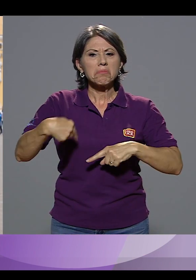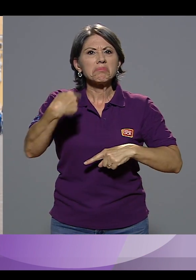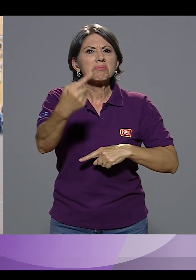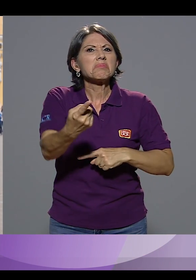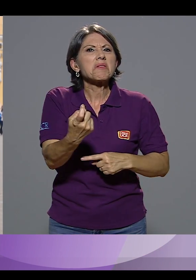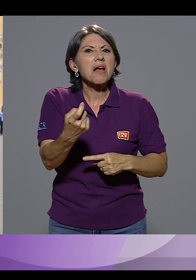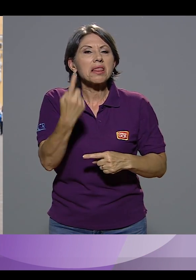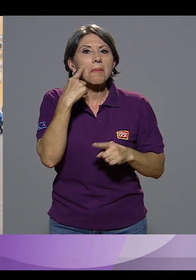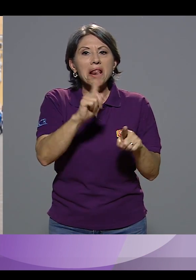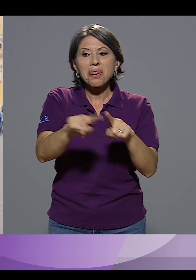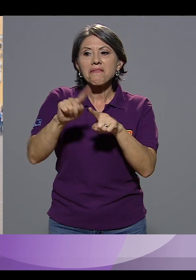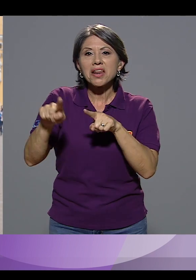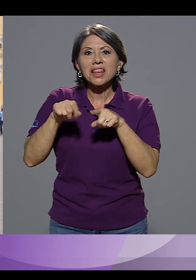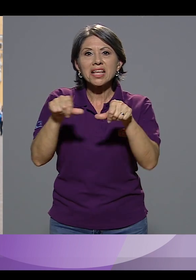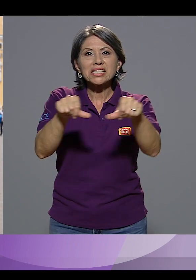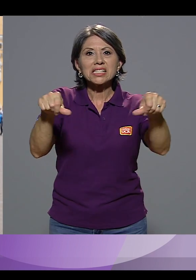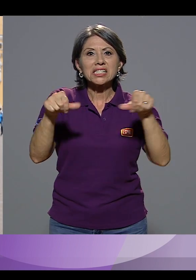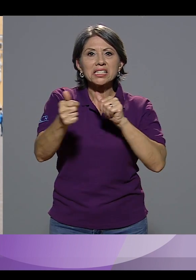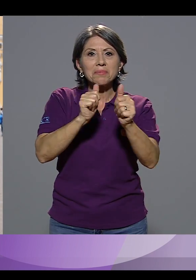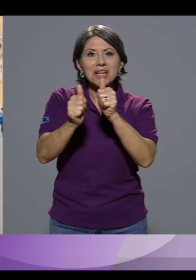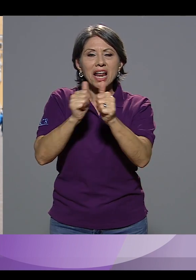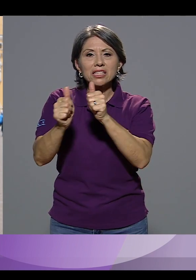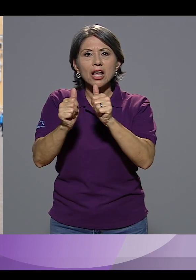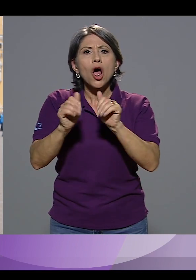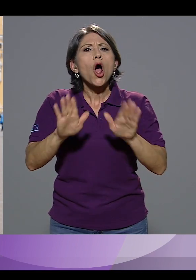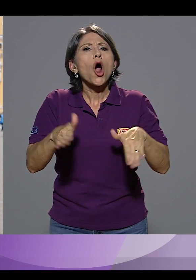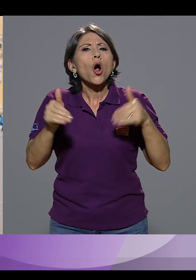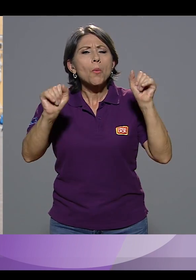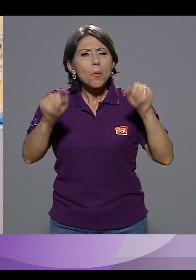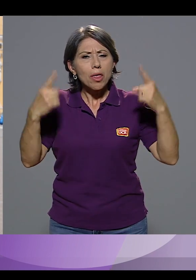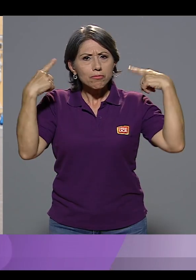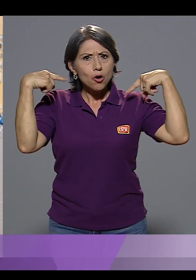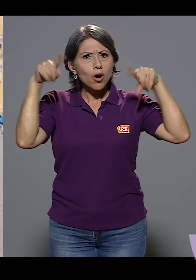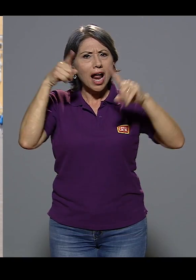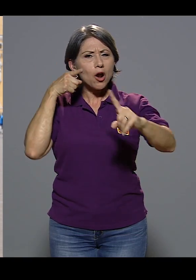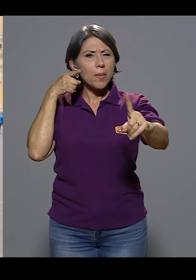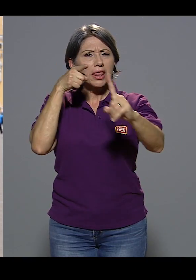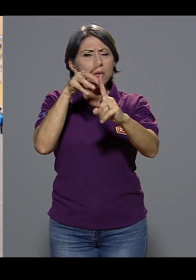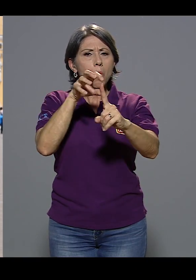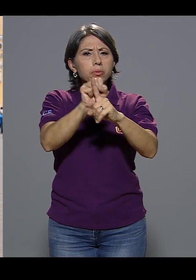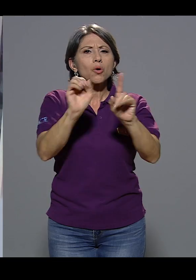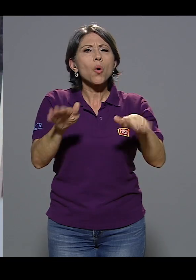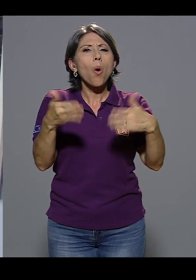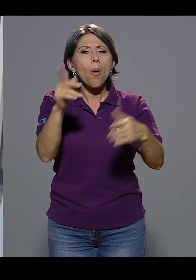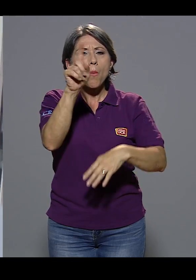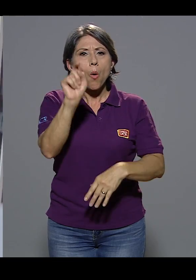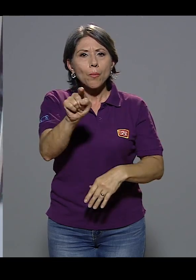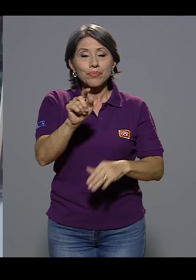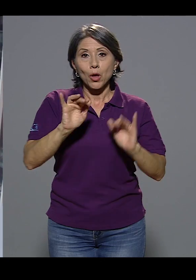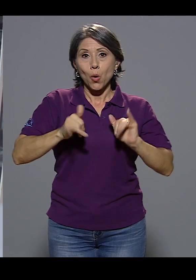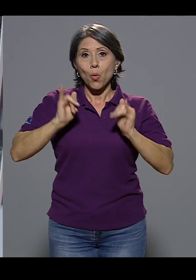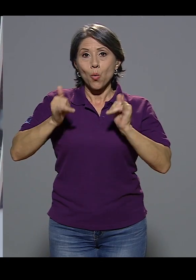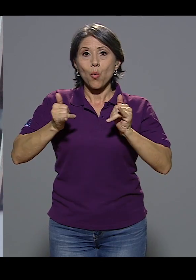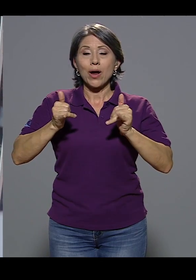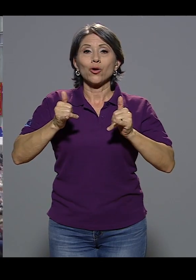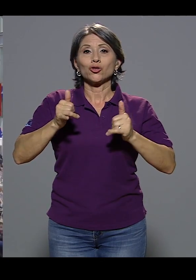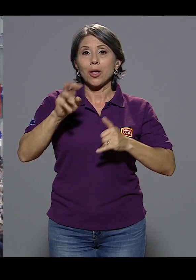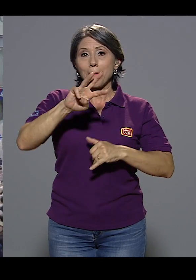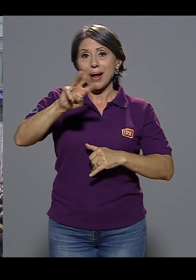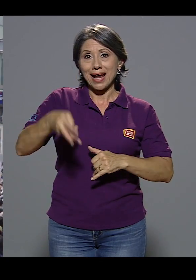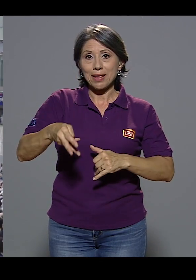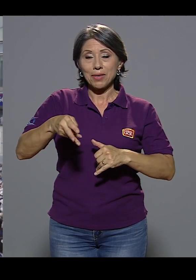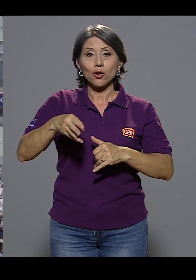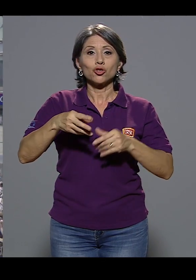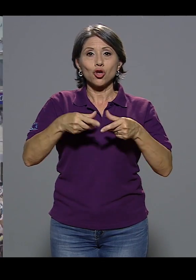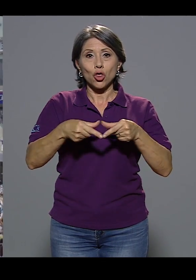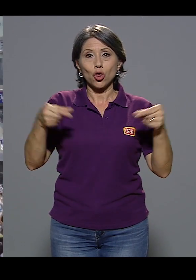sigue para las diferentes disciplinas y cómo podrían llegar a lograr este gran objetivo? Los Juegos Paralímpicos